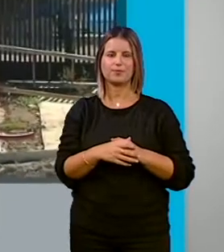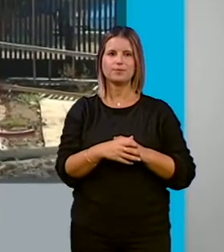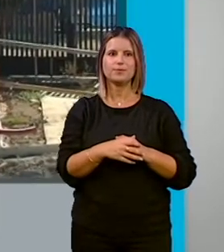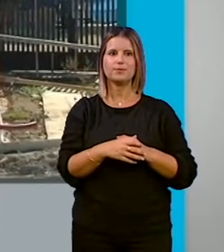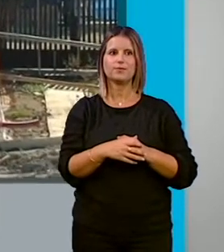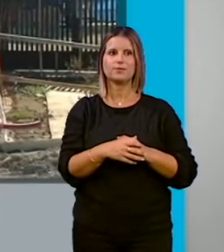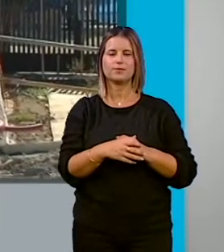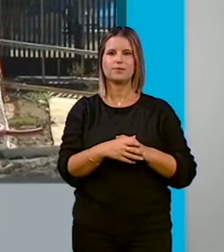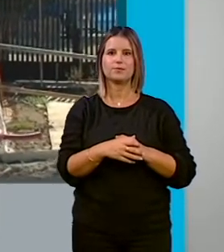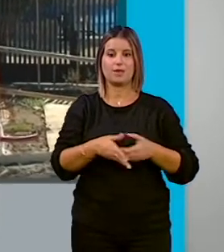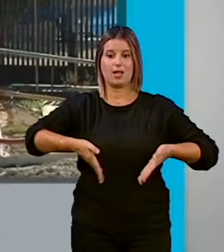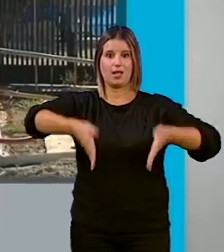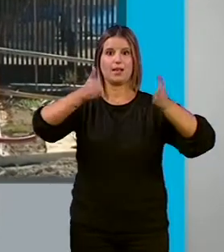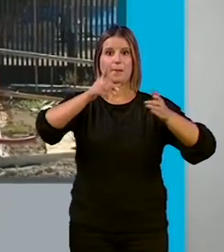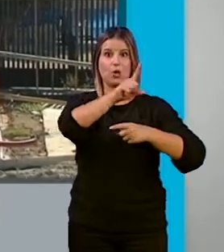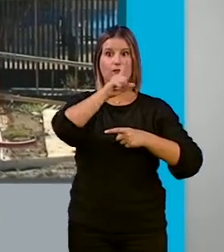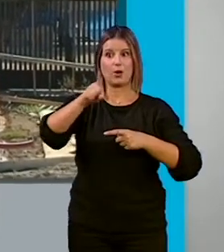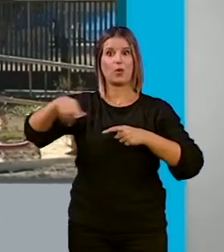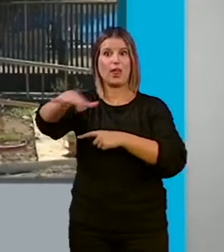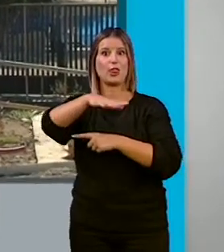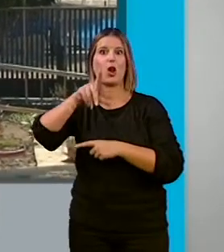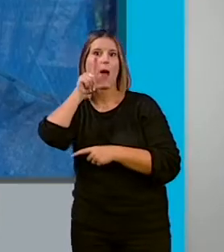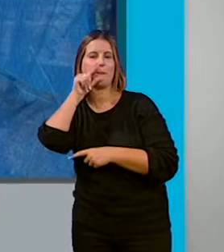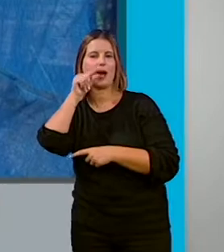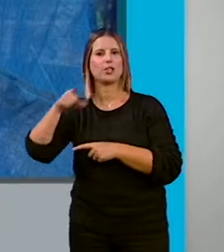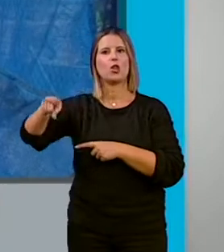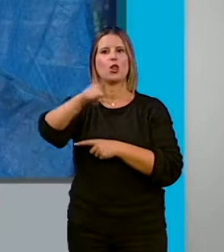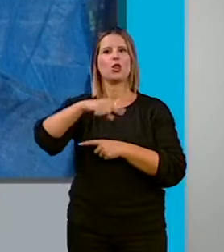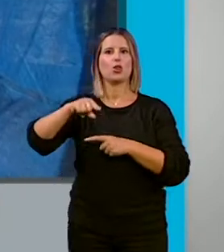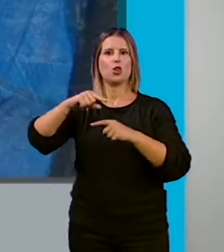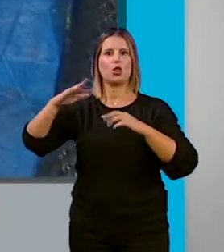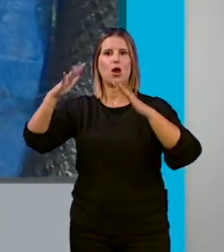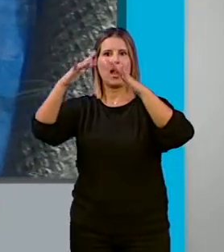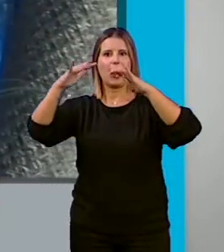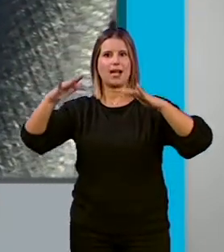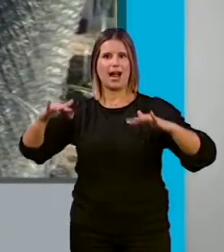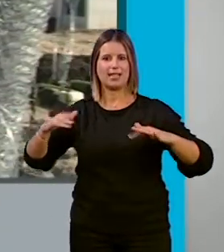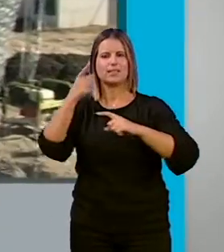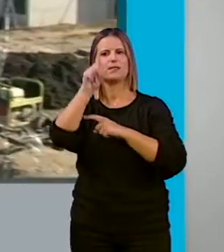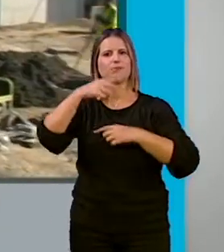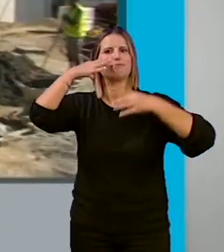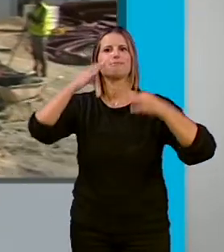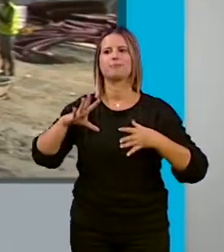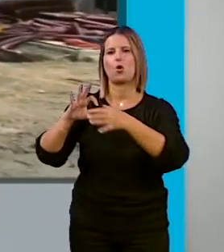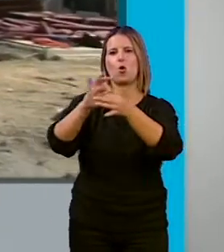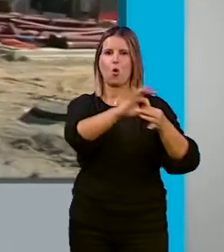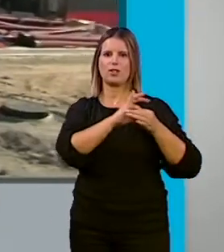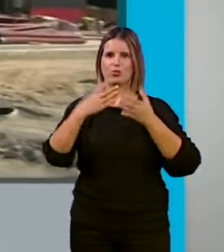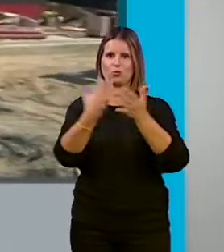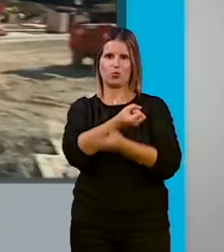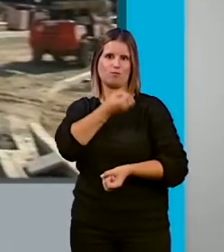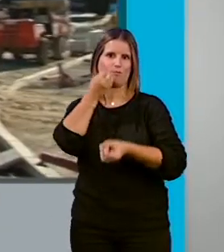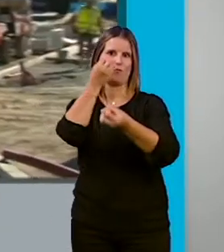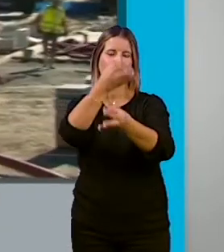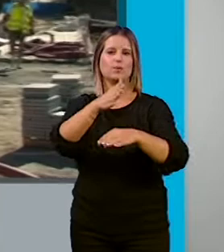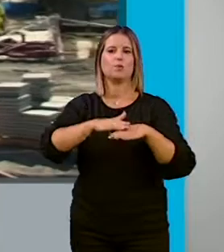La conexión del Camino de Ronda con los Pajaritos y la Caleta será realidad a finales de este año. Así lo han expuesto desde el equipo de Gobierno Municipal, una vez